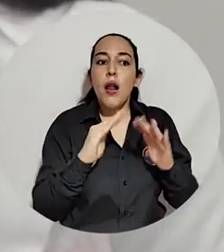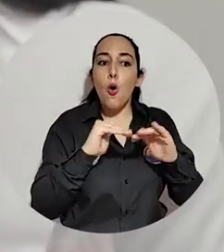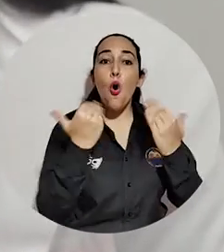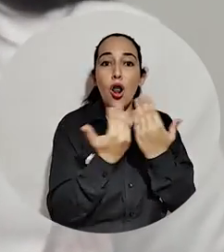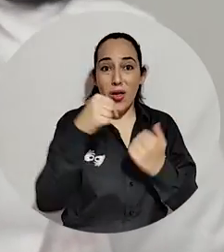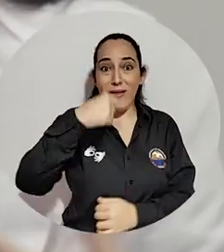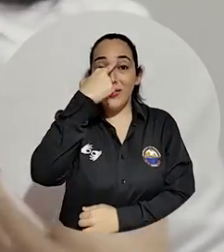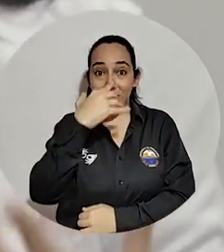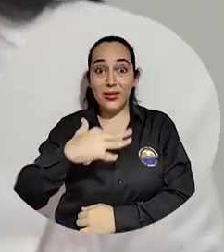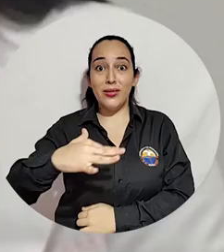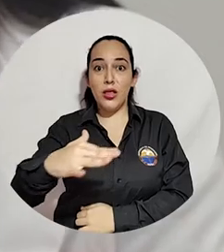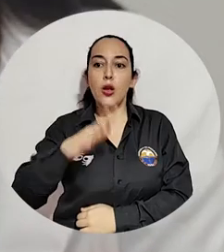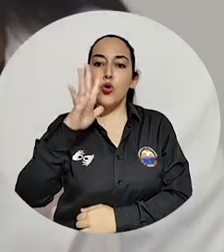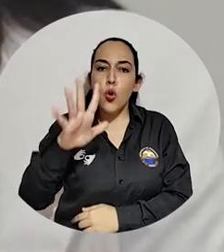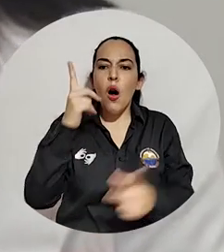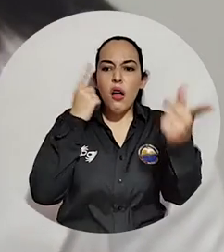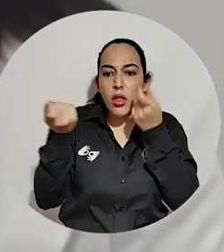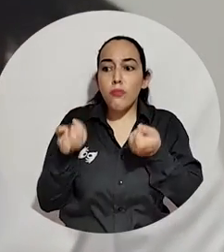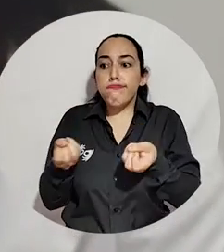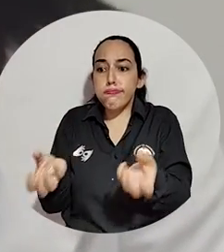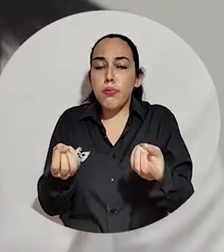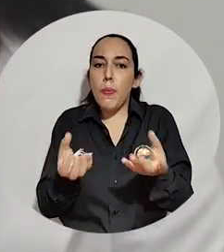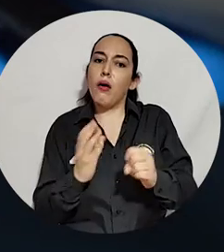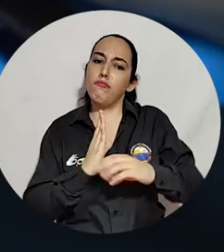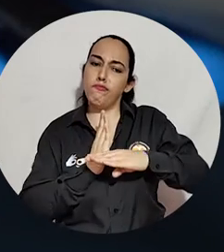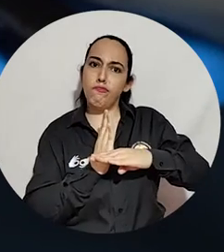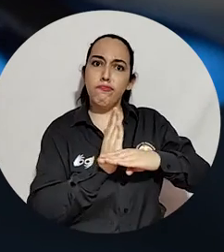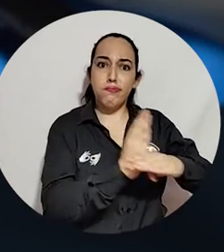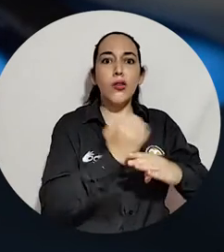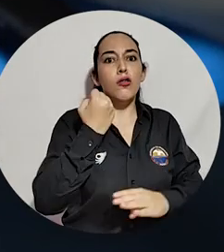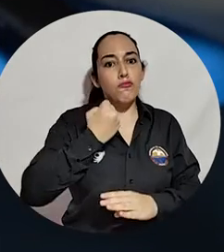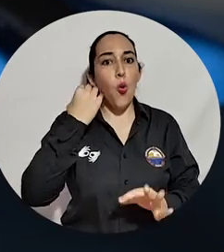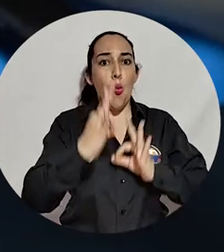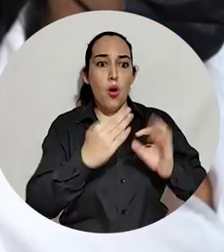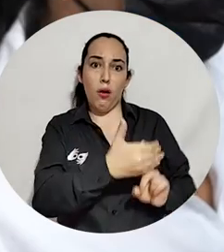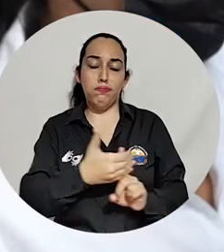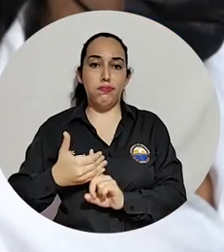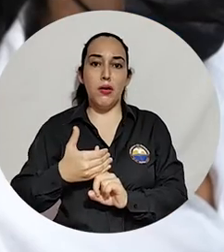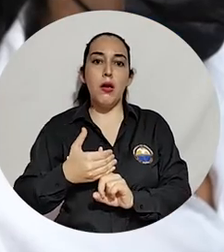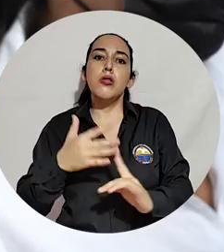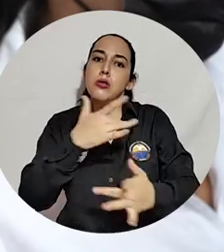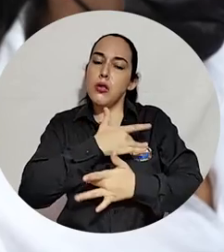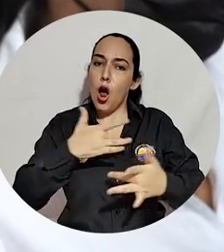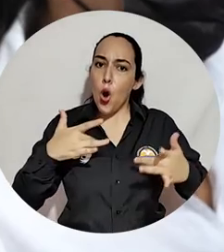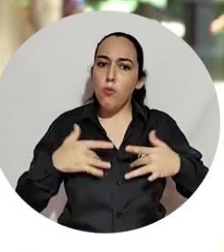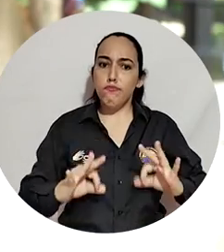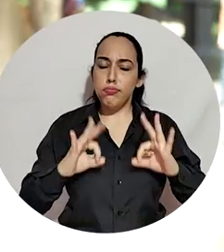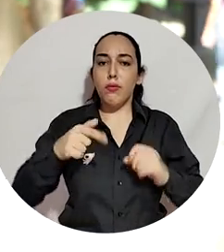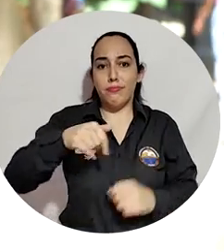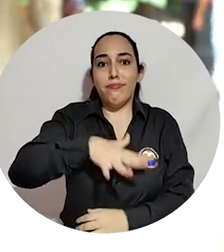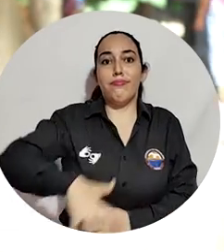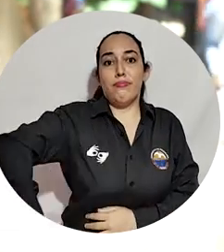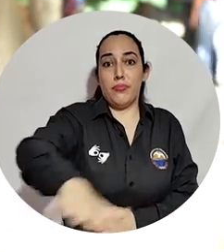que los colegios del distrito cuenten con herramientas clave que permitan prevenir el suicidio y brindar bienestar mental en el territorio. Dentro del